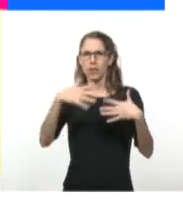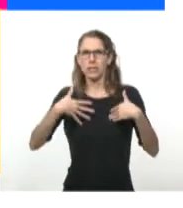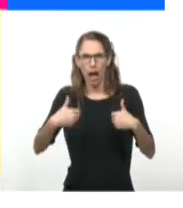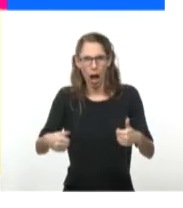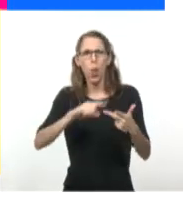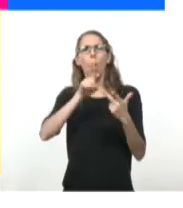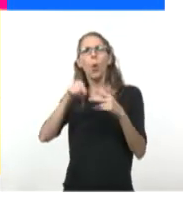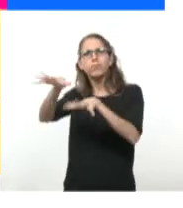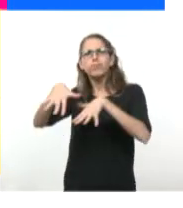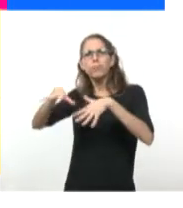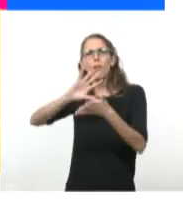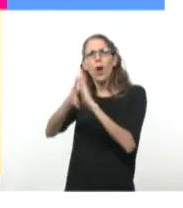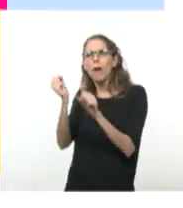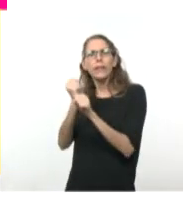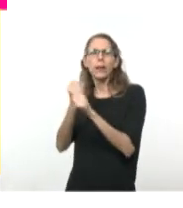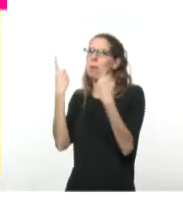reforma agraria.